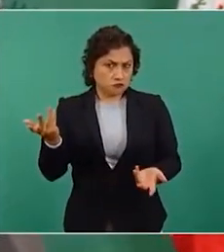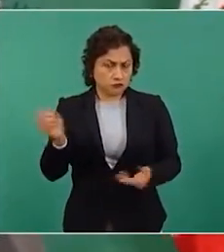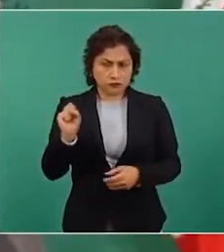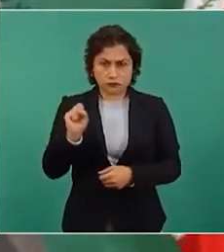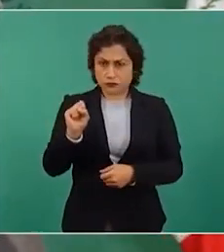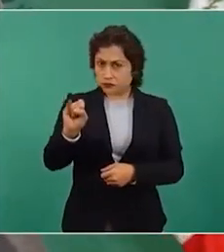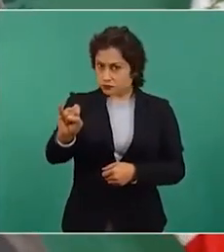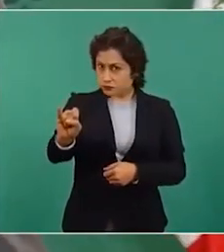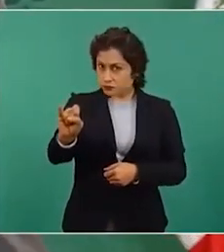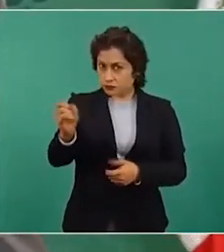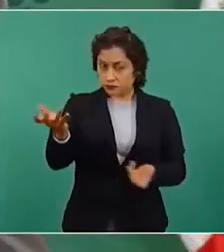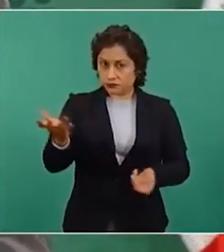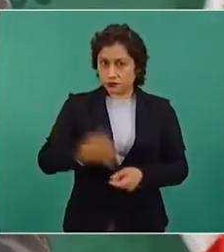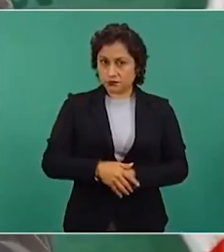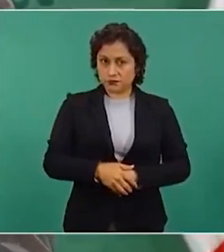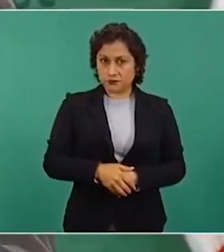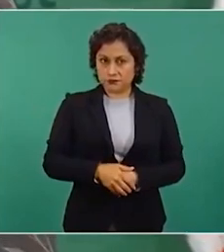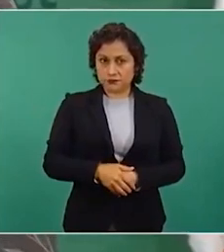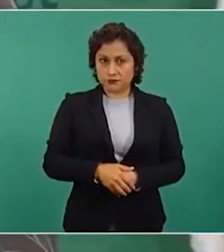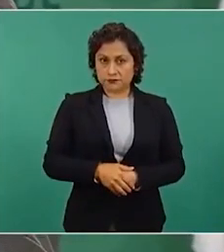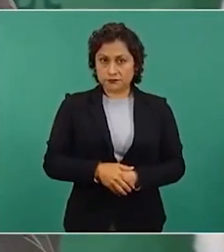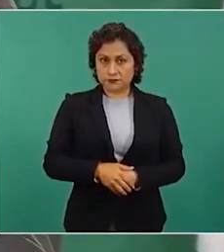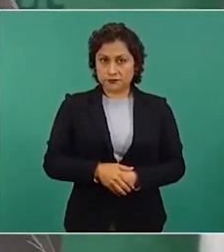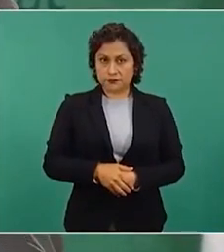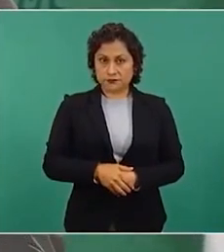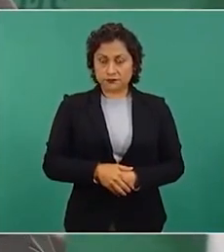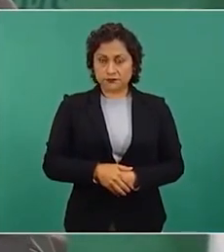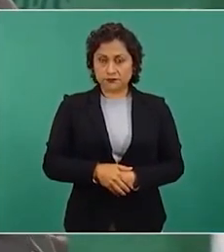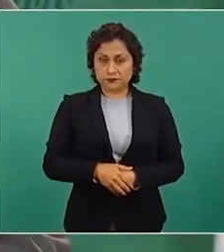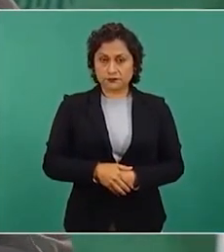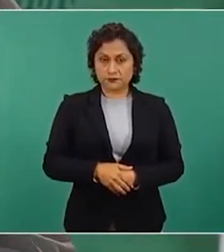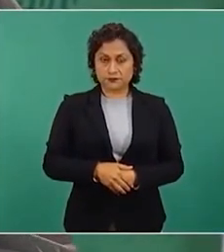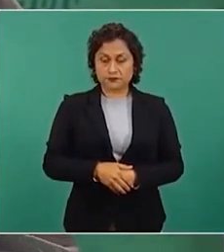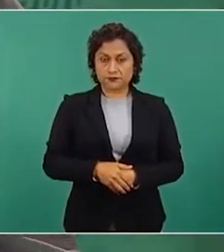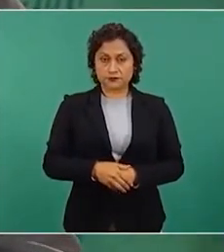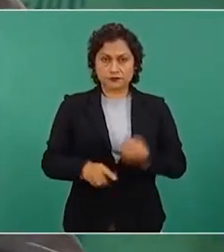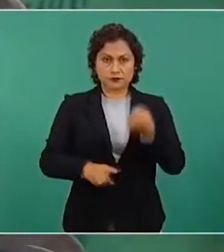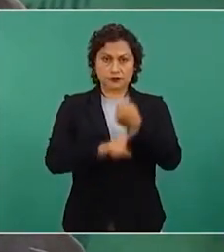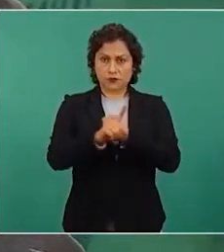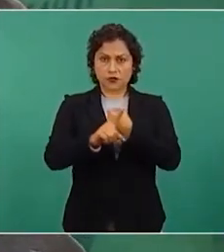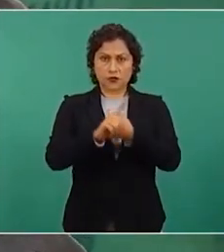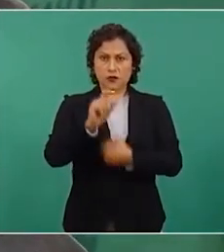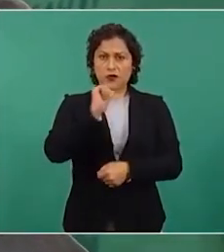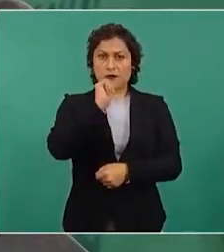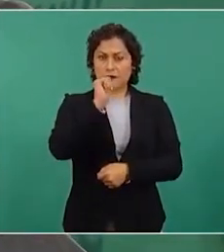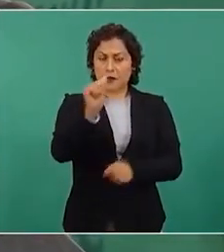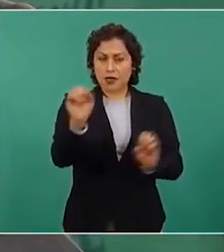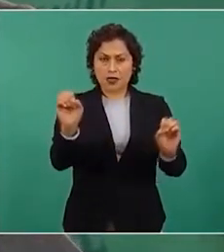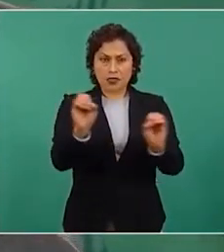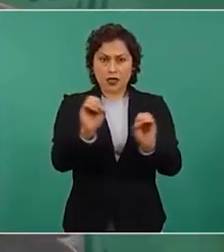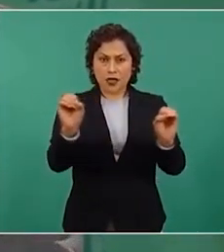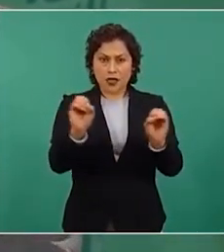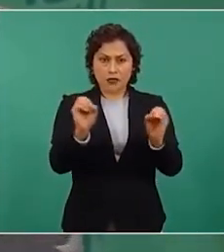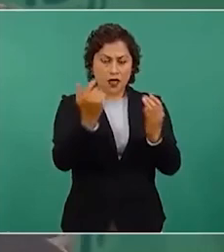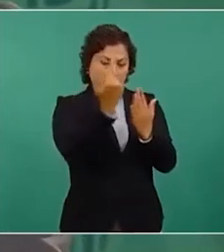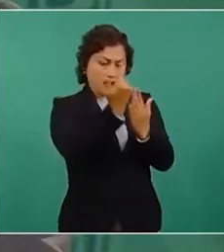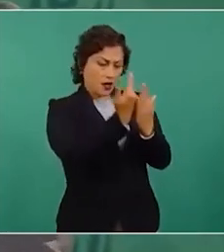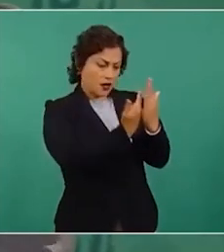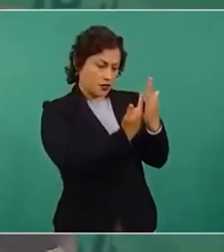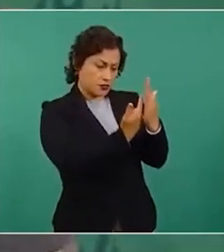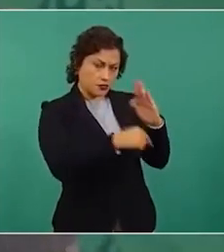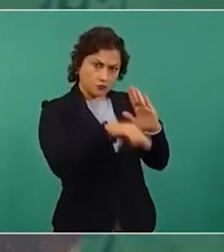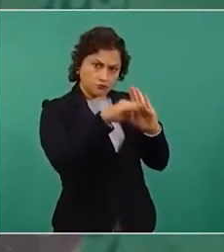este ningún problema de acuerdo a los requisitos son dos cosas